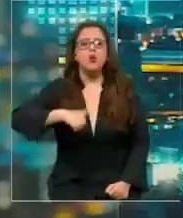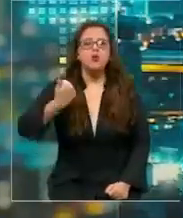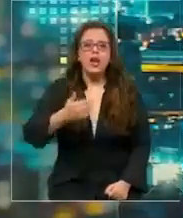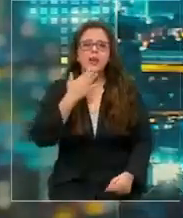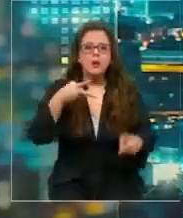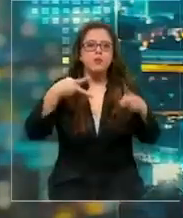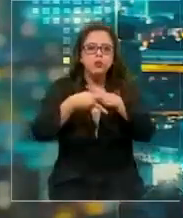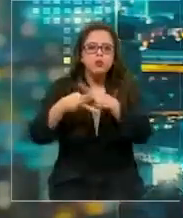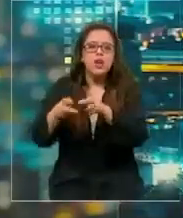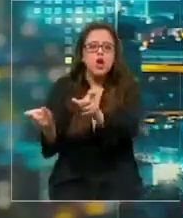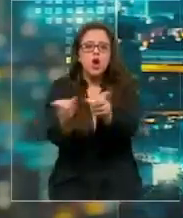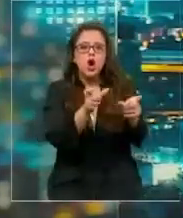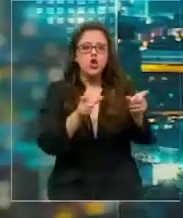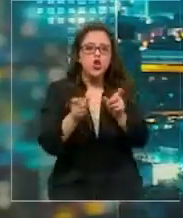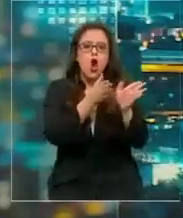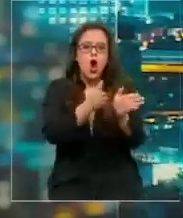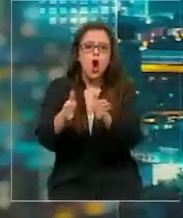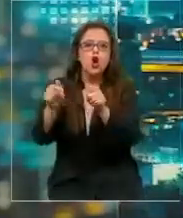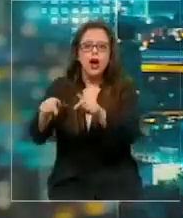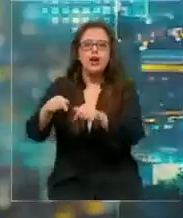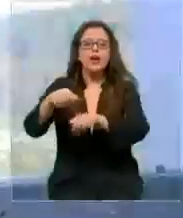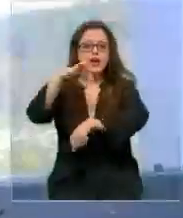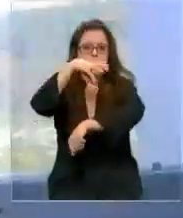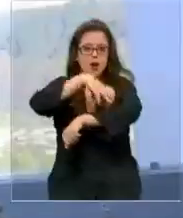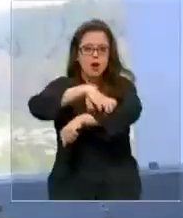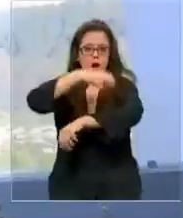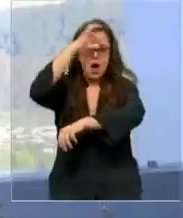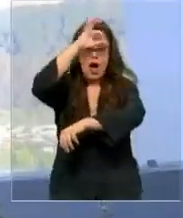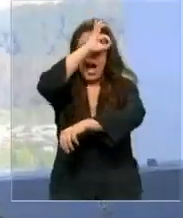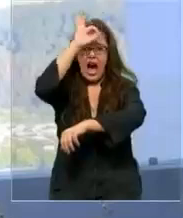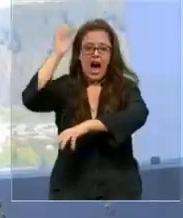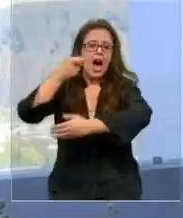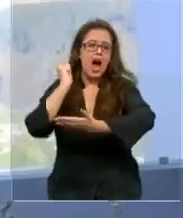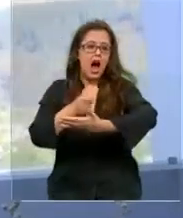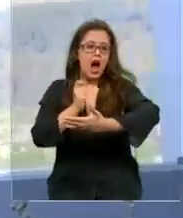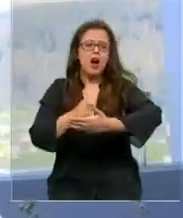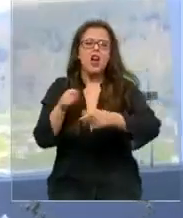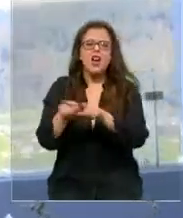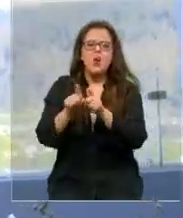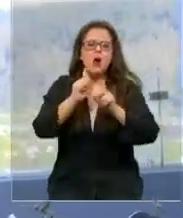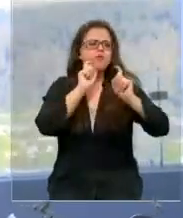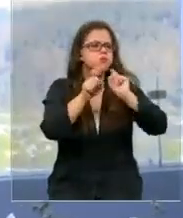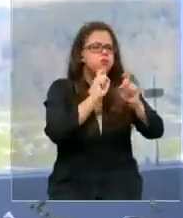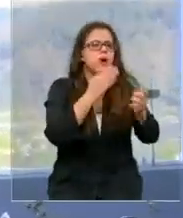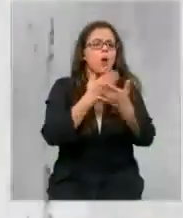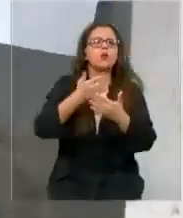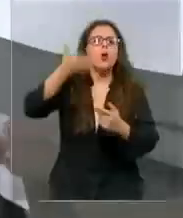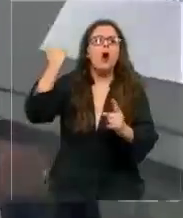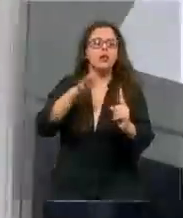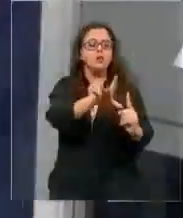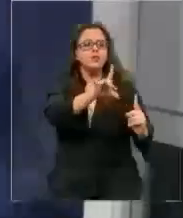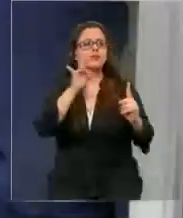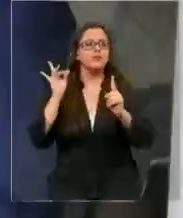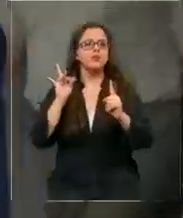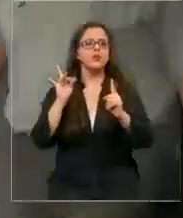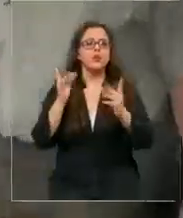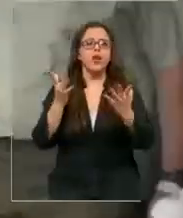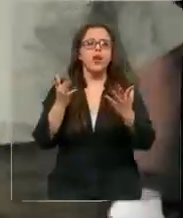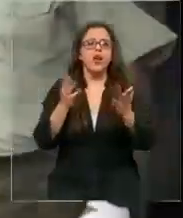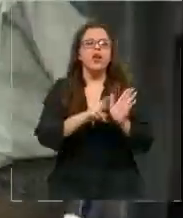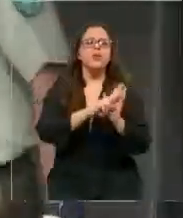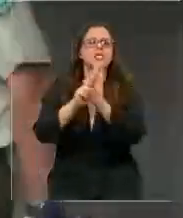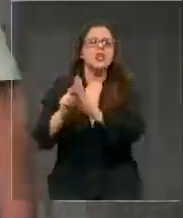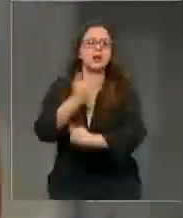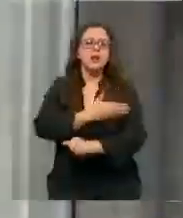en el control del orden en la Araucanía. Causó polémica cuando fue nombrado como delegado presidencial para la macrozona